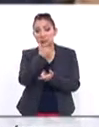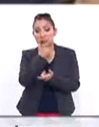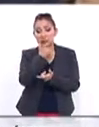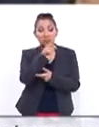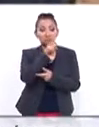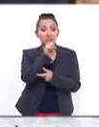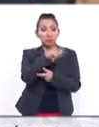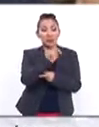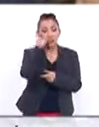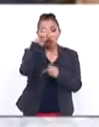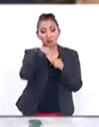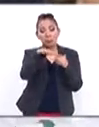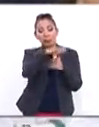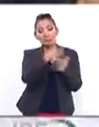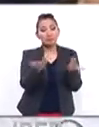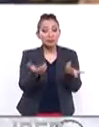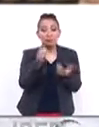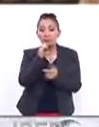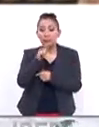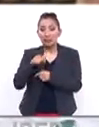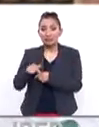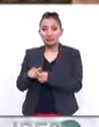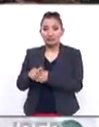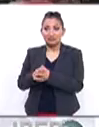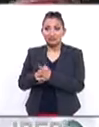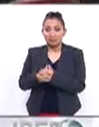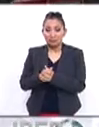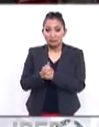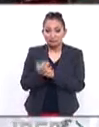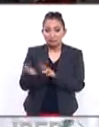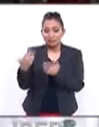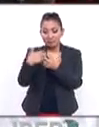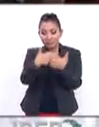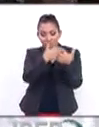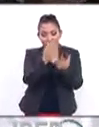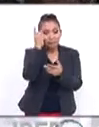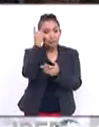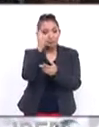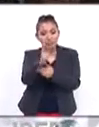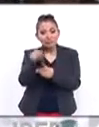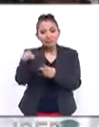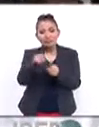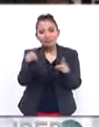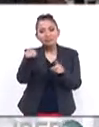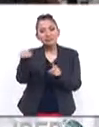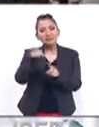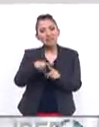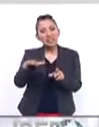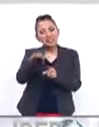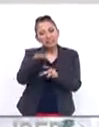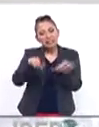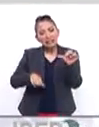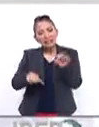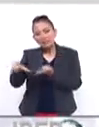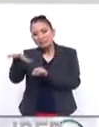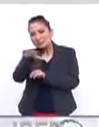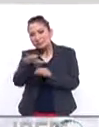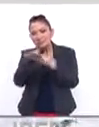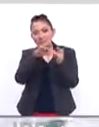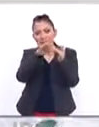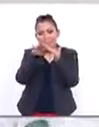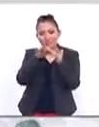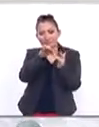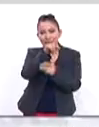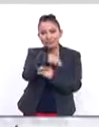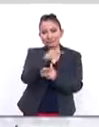tanto británicos como europeos, así como, por ejemplo, las empresas, los empresarios y las distintas dinámicas que enlazan